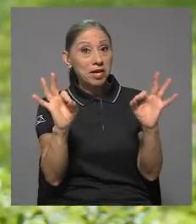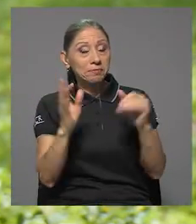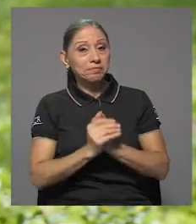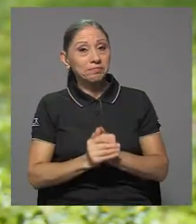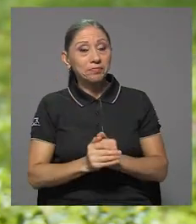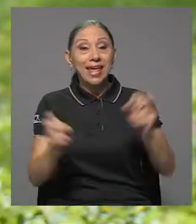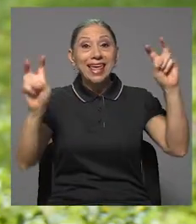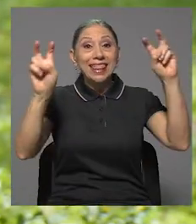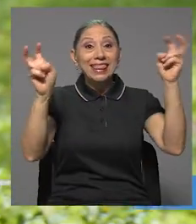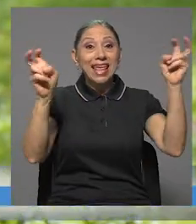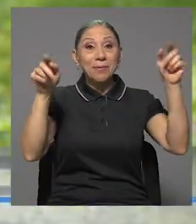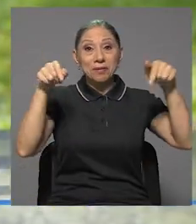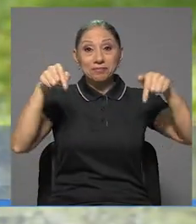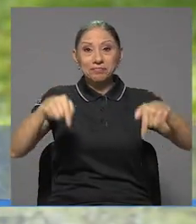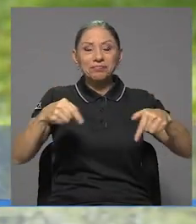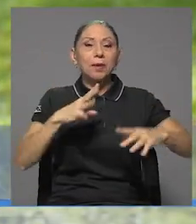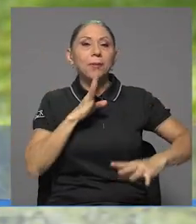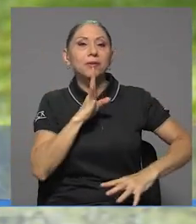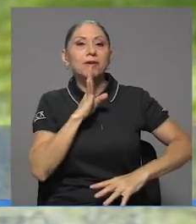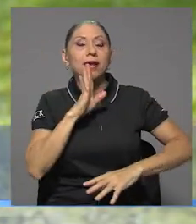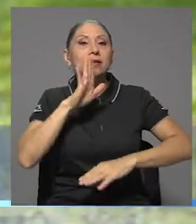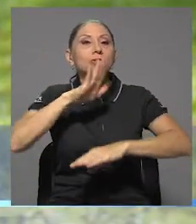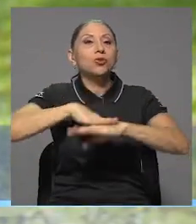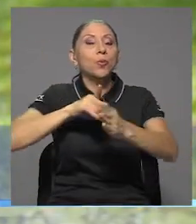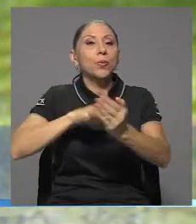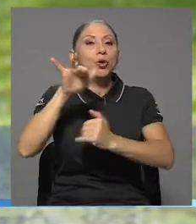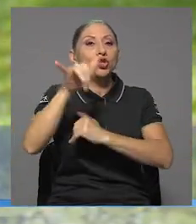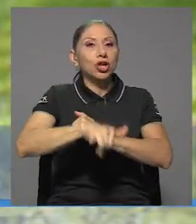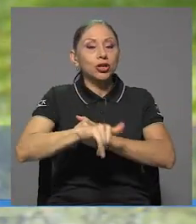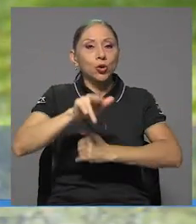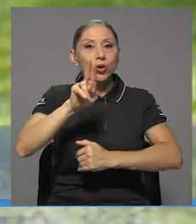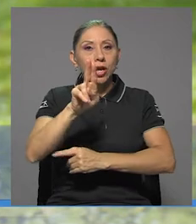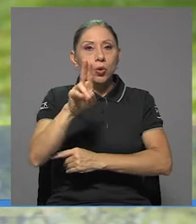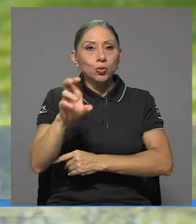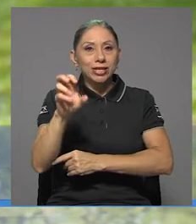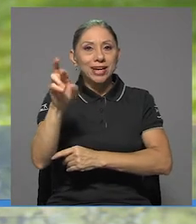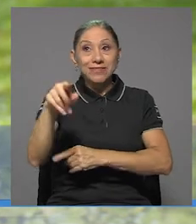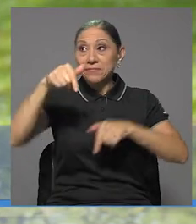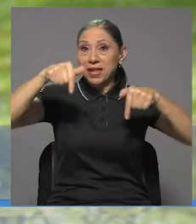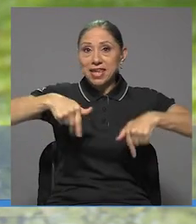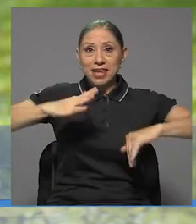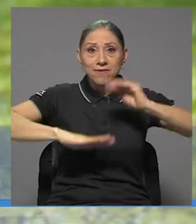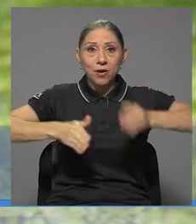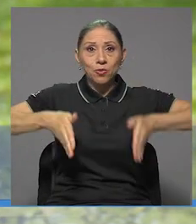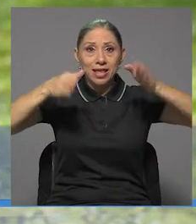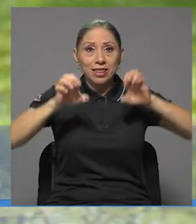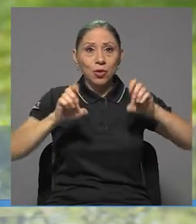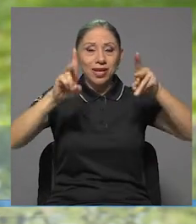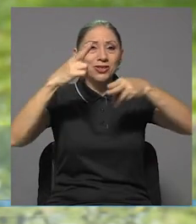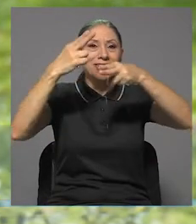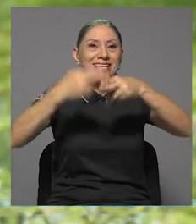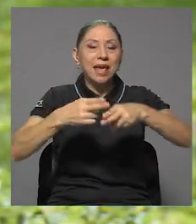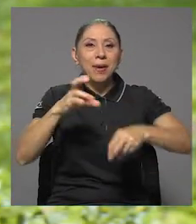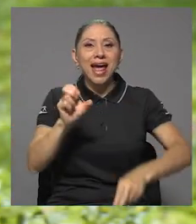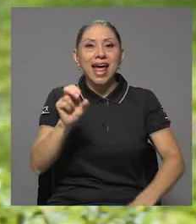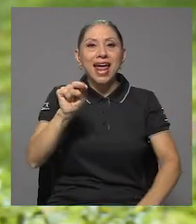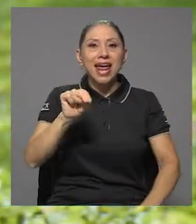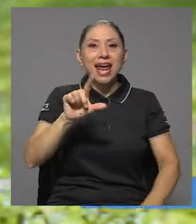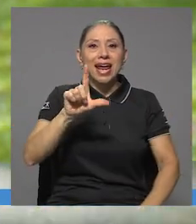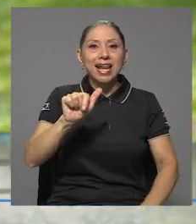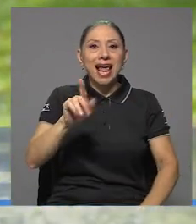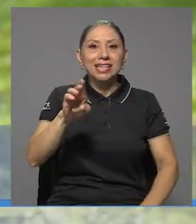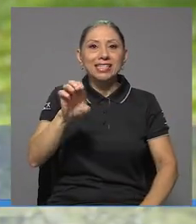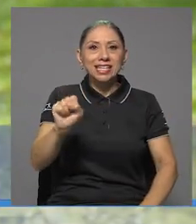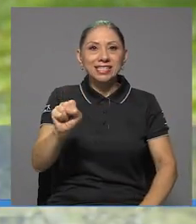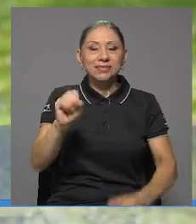Muy bien, en nuestro tema de la semana vamos a conversar sobre un proyecto que tiene la Universidad de Costa Rica aquí en la Facultad de Educación que se llama Enlaces y que